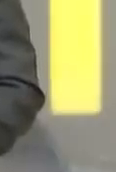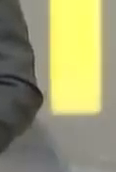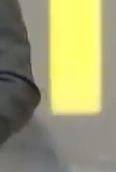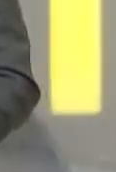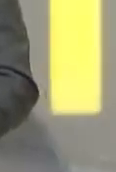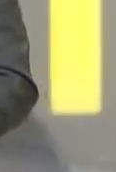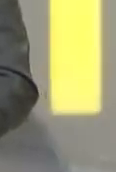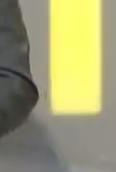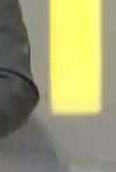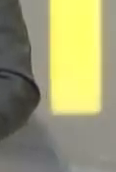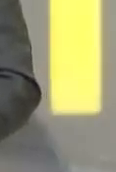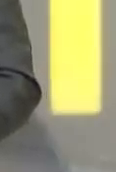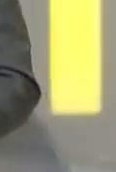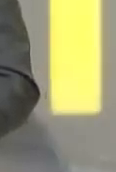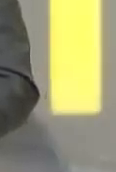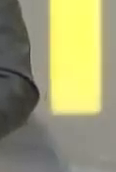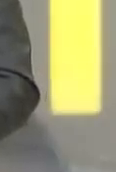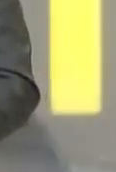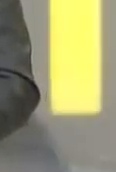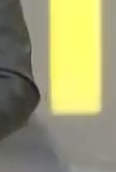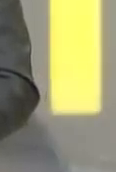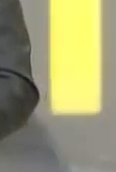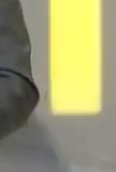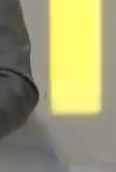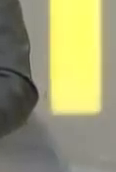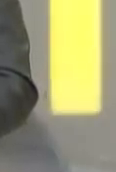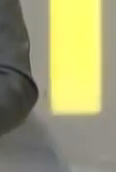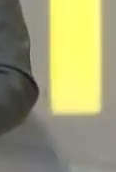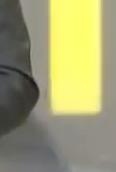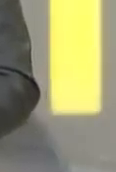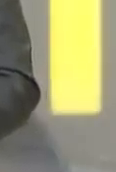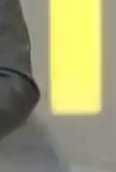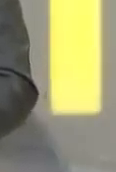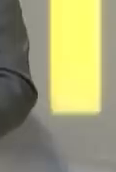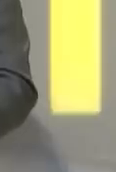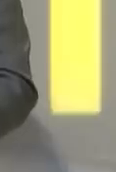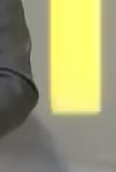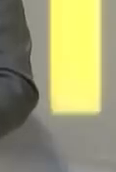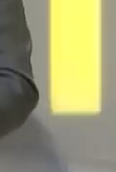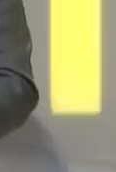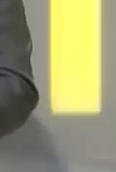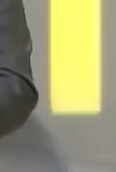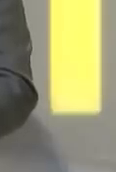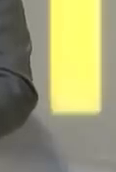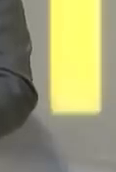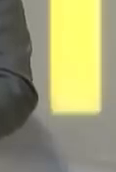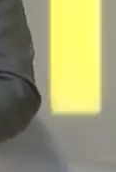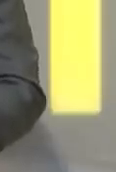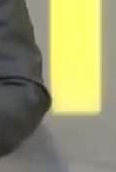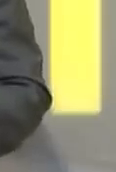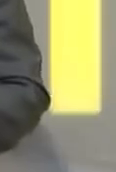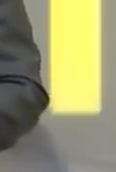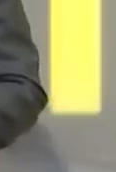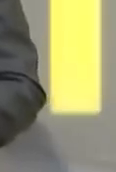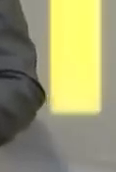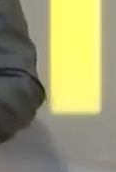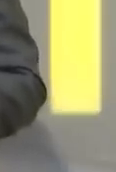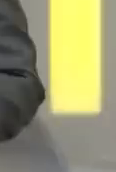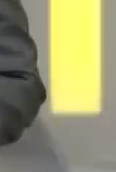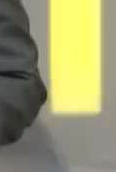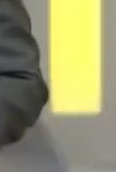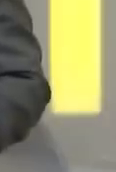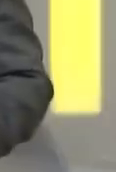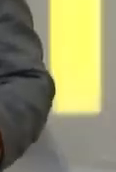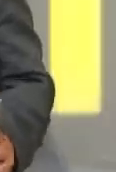sector bancario nacional importantes aportes hizo el jefe de estado entre ellos planteó la necesidad de expandir los planes de créditos a sectores productivos